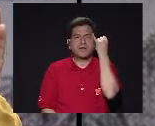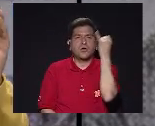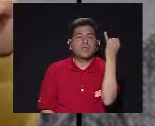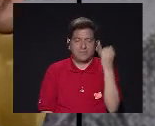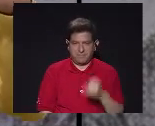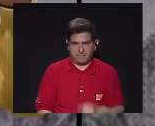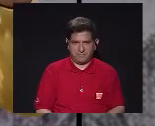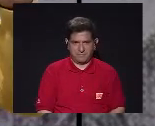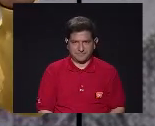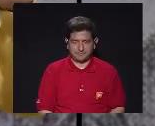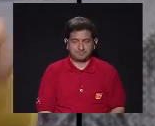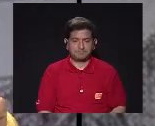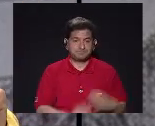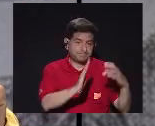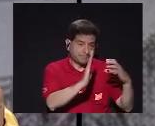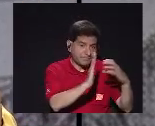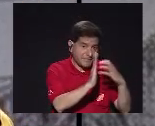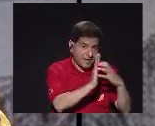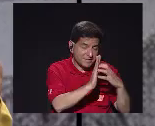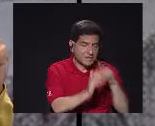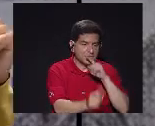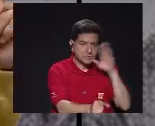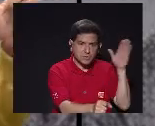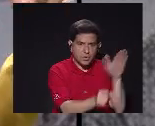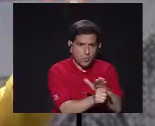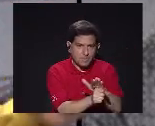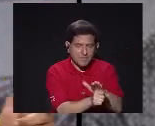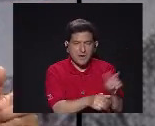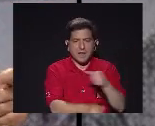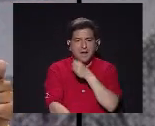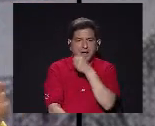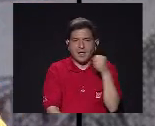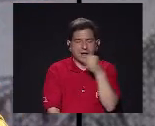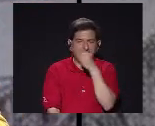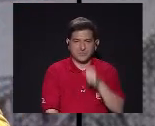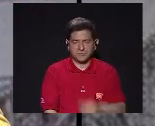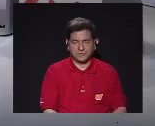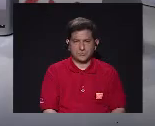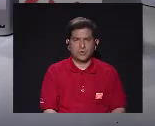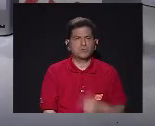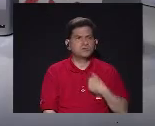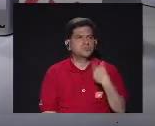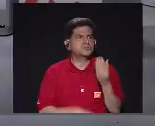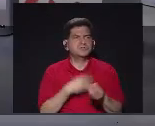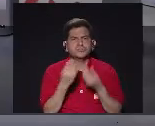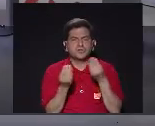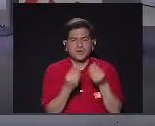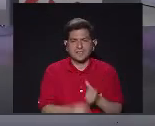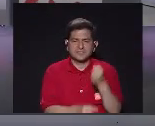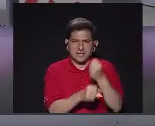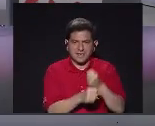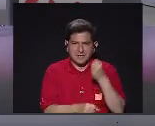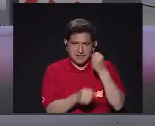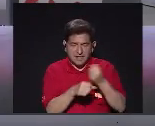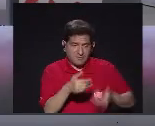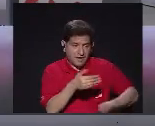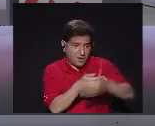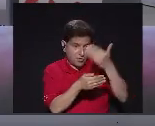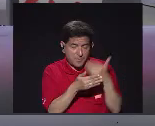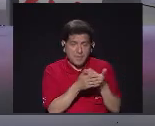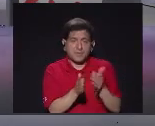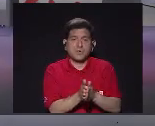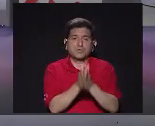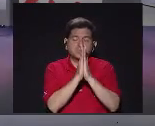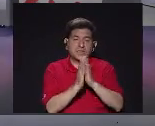lineamientos Para que el texto Se ajustara más A una canción Entonces lo que yo hice Fue que los trabajos Que veníamos